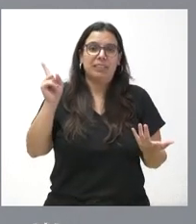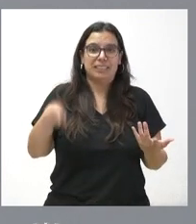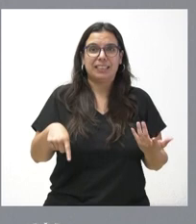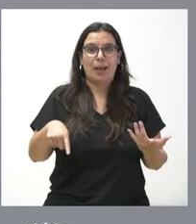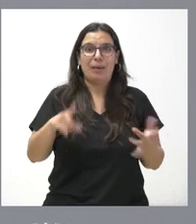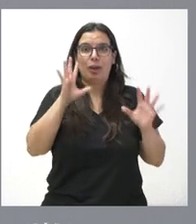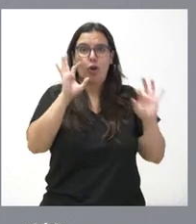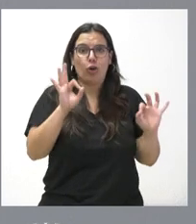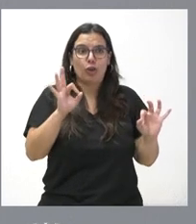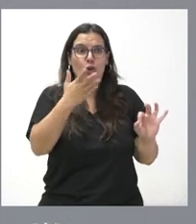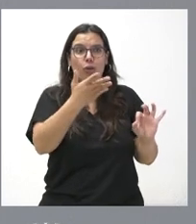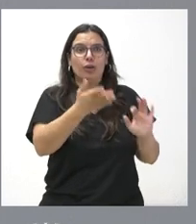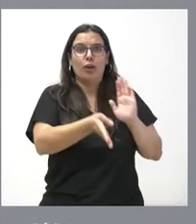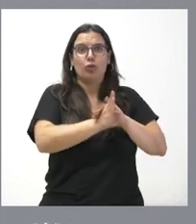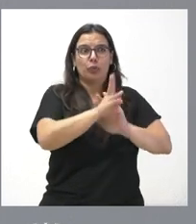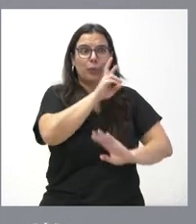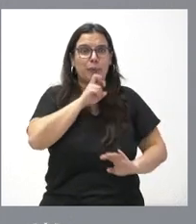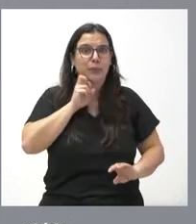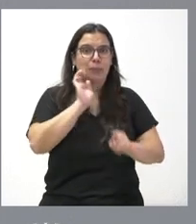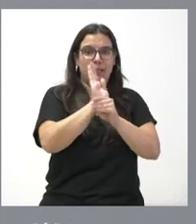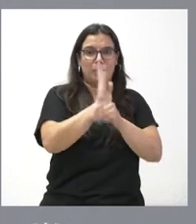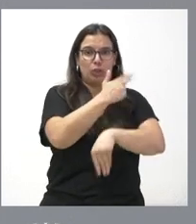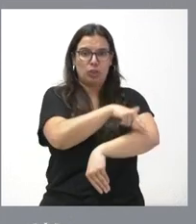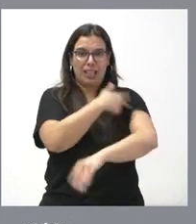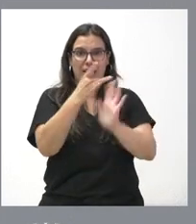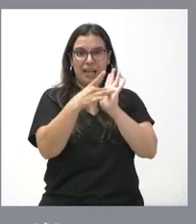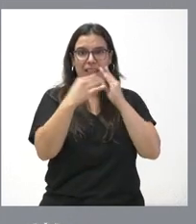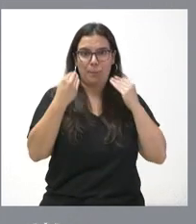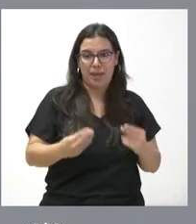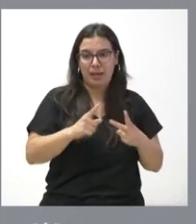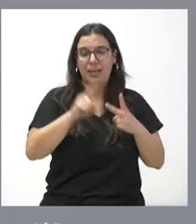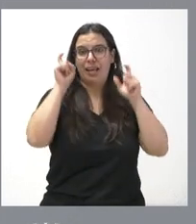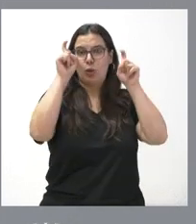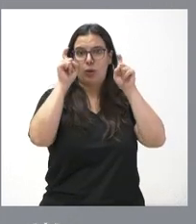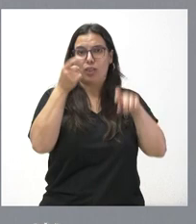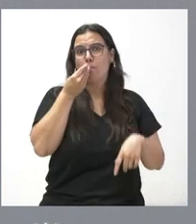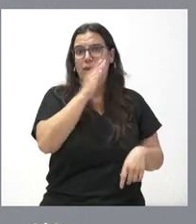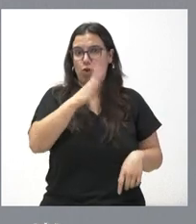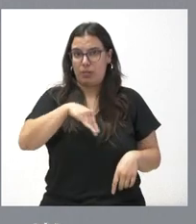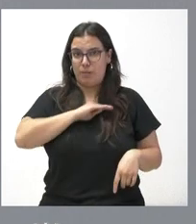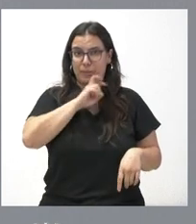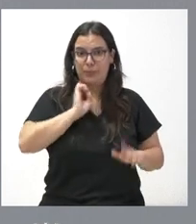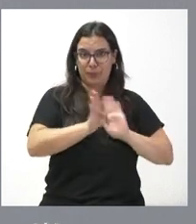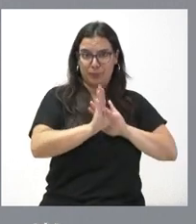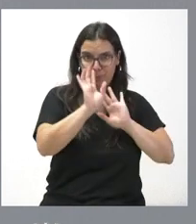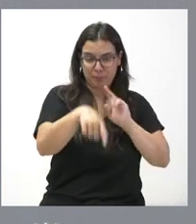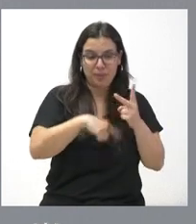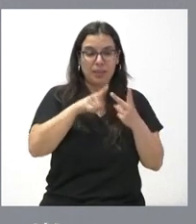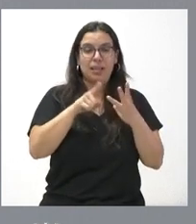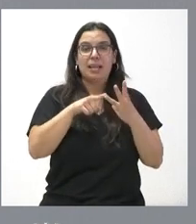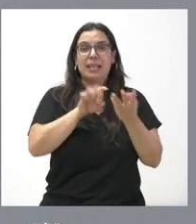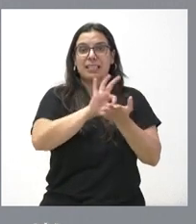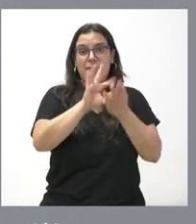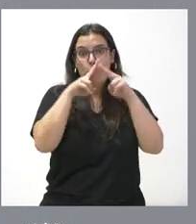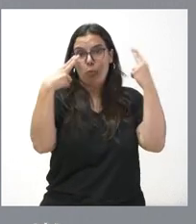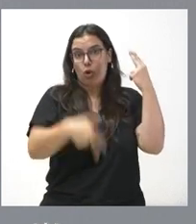seguir manteniendo una sanidad de calidad, seguir manteniendo una educación que es la mejor de España, seguir manteniendo unos servicios públicos